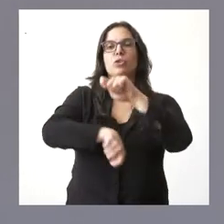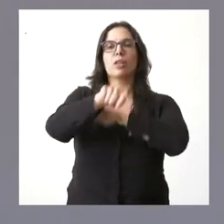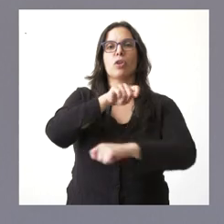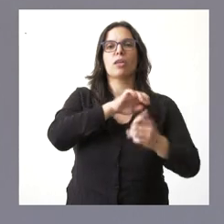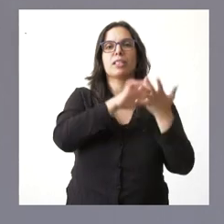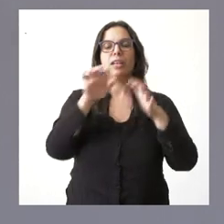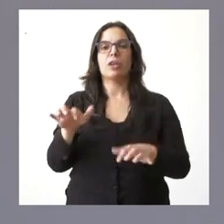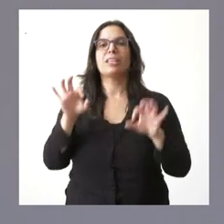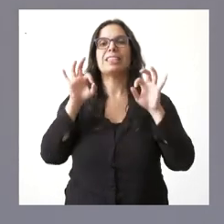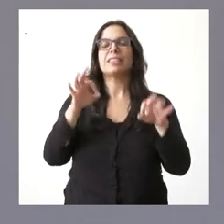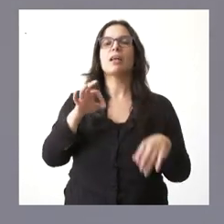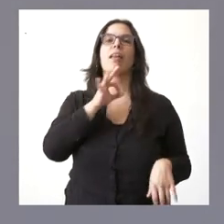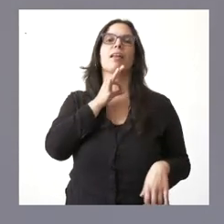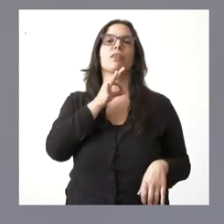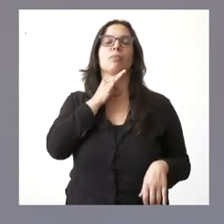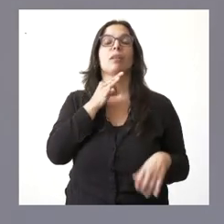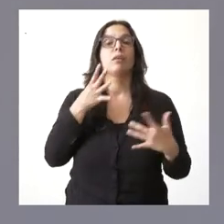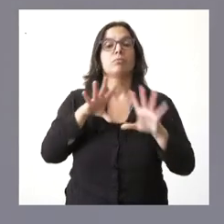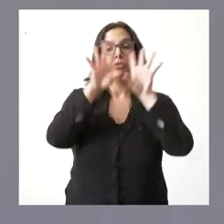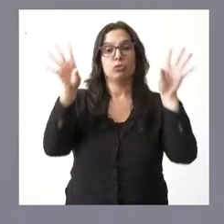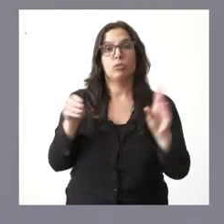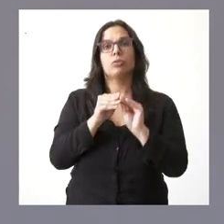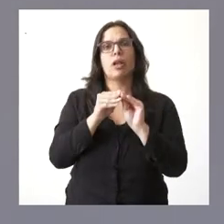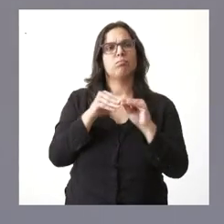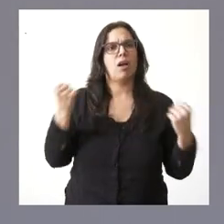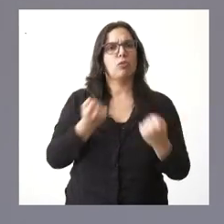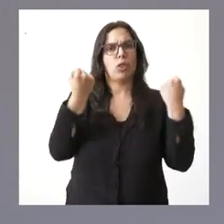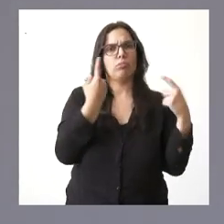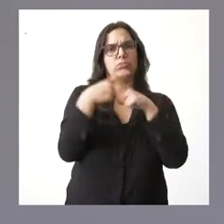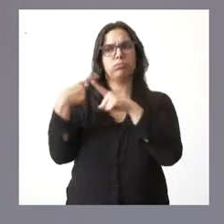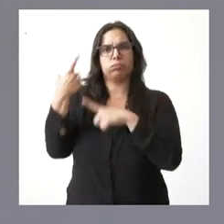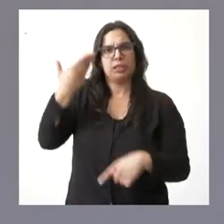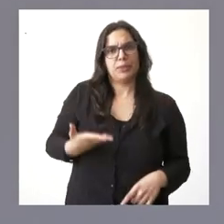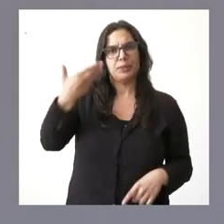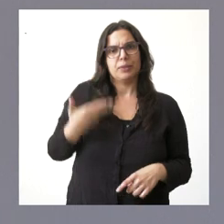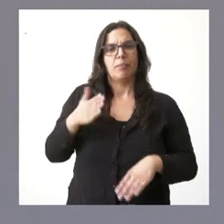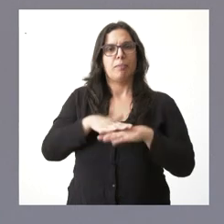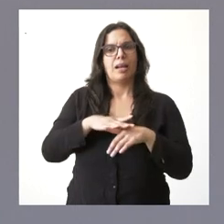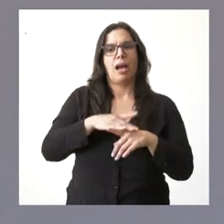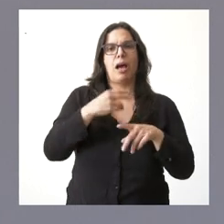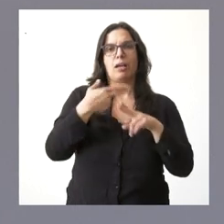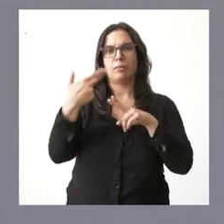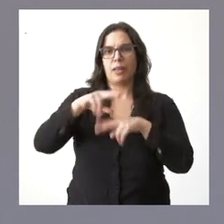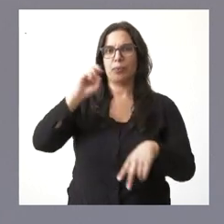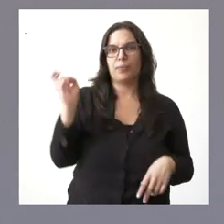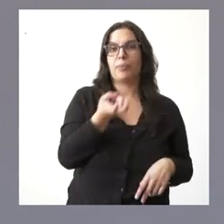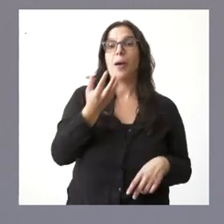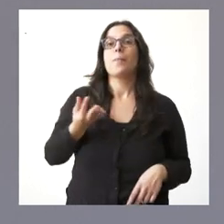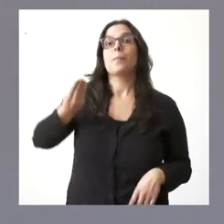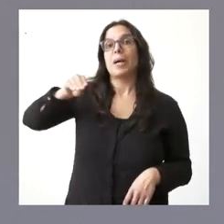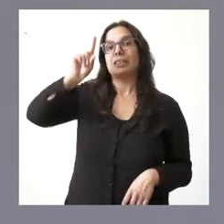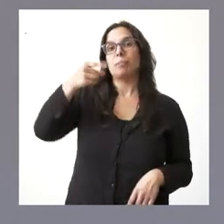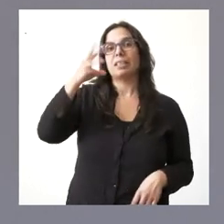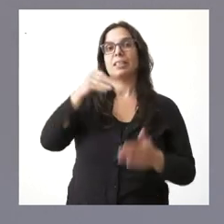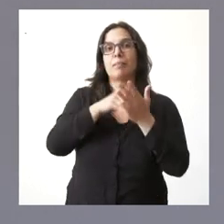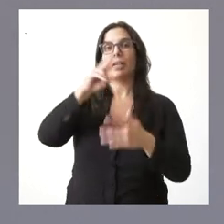Laringetomizados. En definitiva, un conjunto de actuaciones muy relevantes para todo este tipo de actividades, a lo que se une 30.000 euros para colaborar con